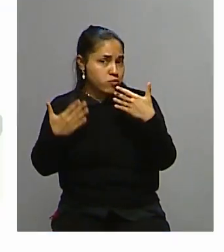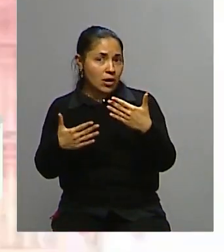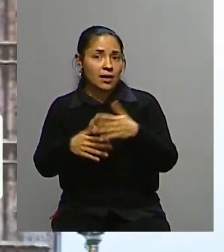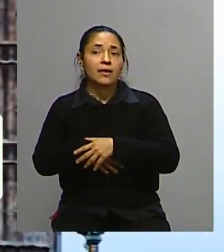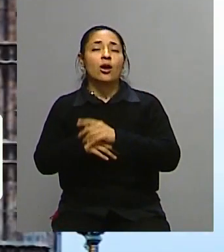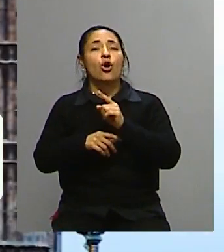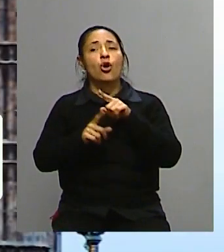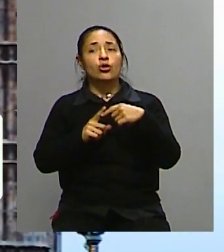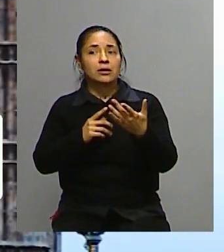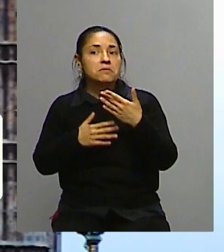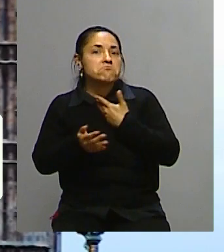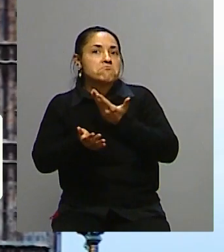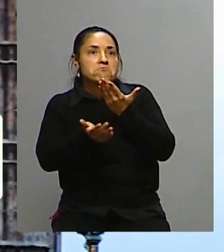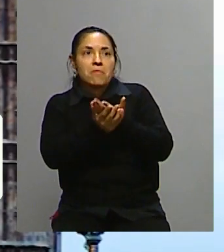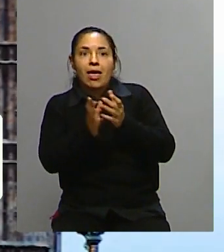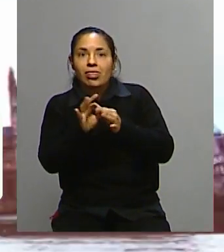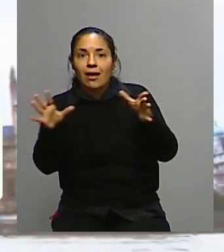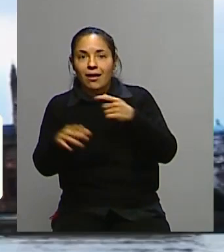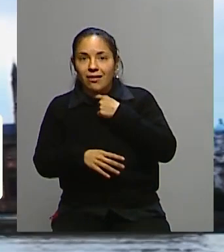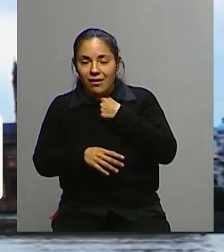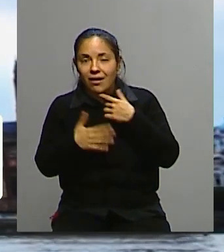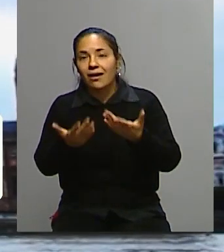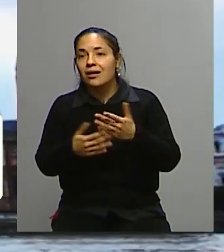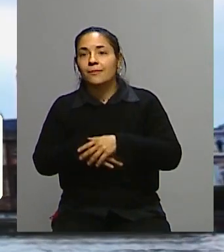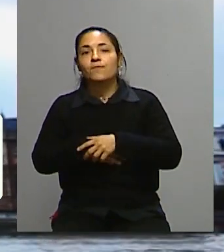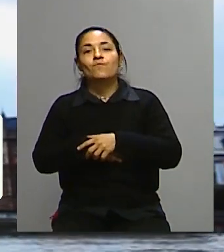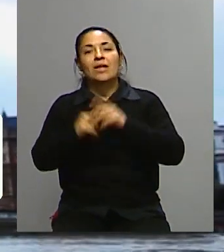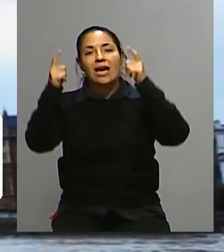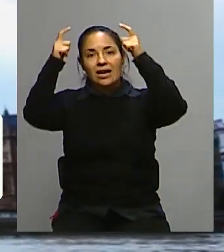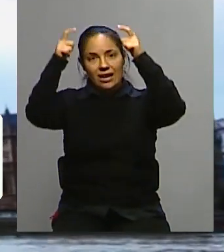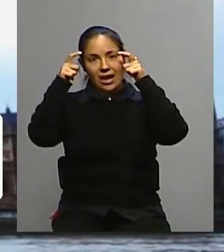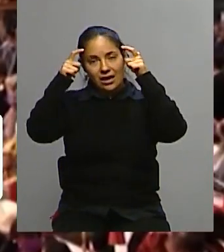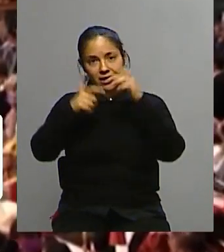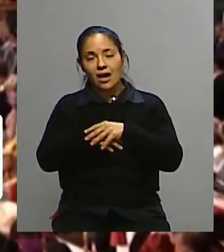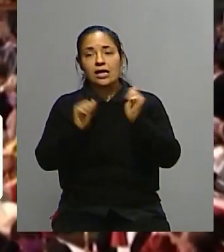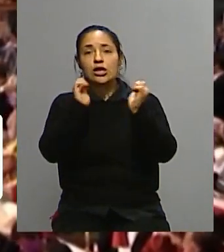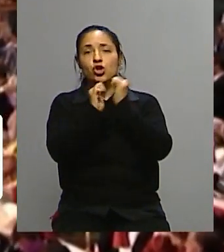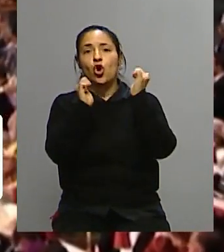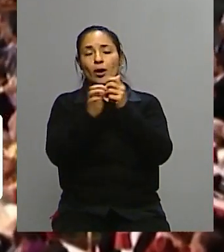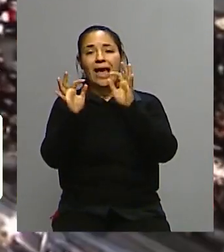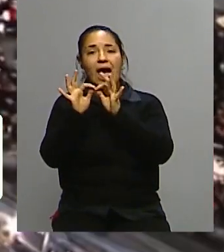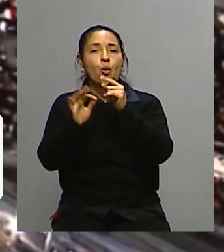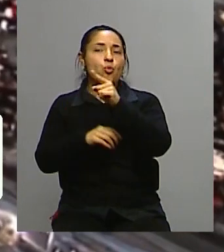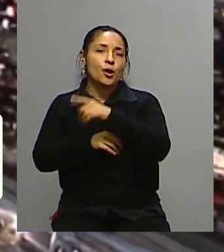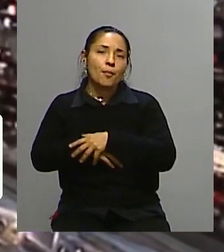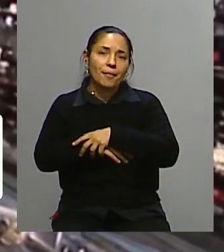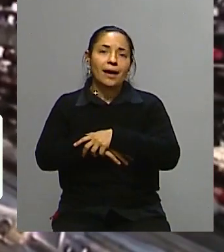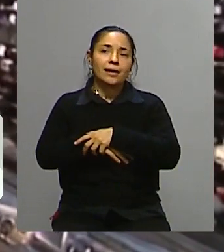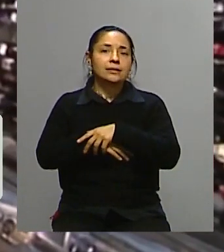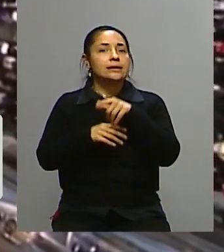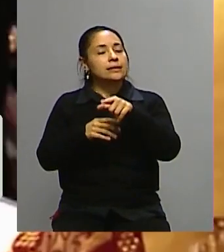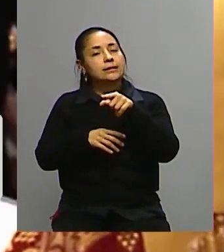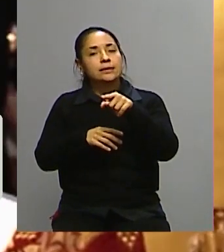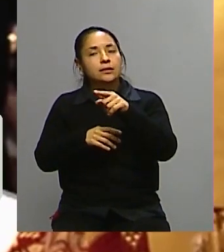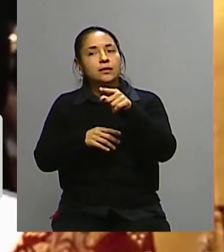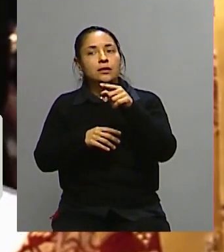insinúan que pueden pedir independencias. Las monarquías en la historia europea juegan un rol